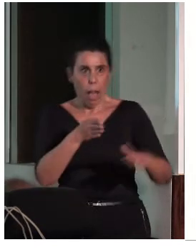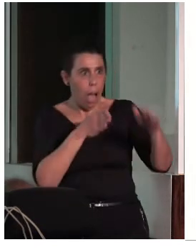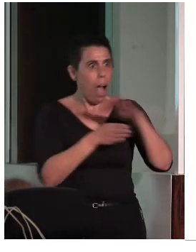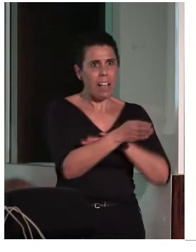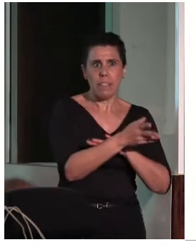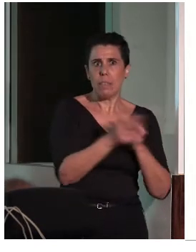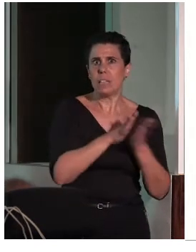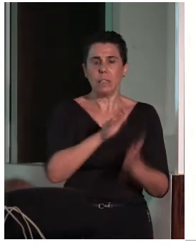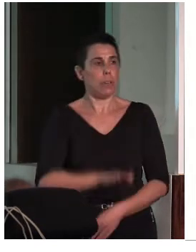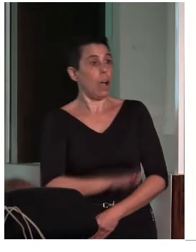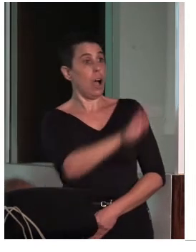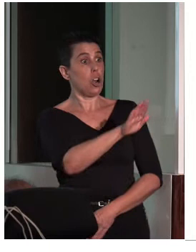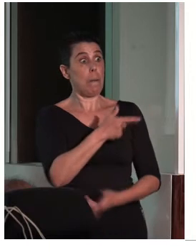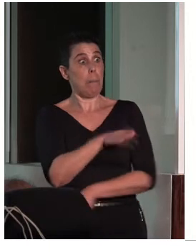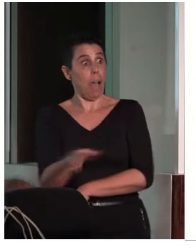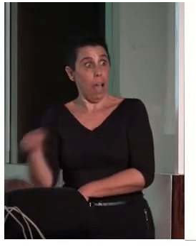rampa en este escenario.